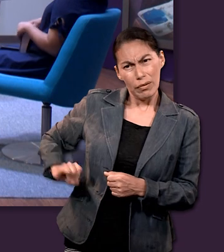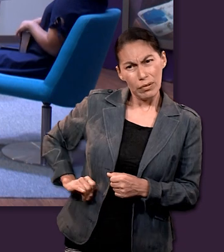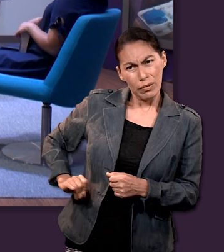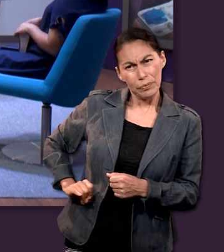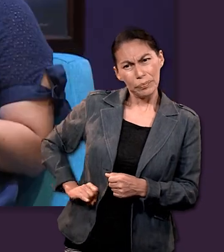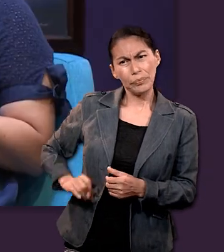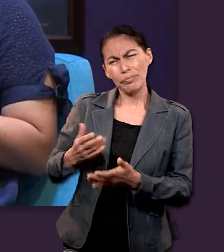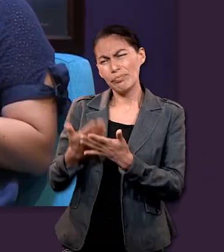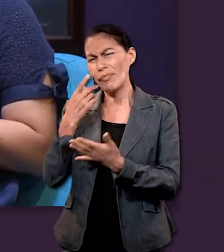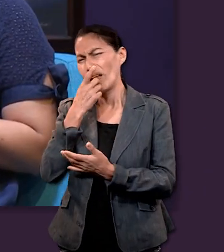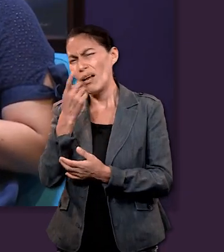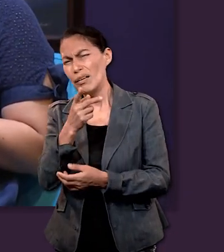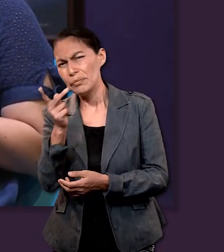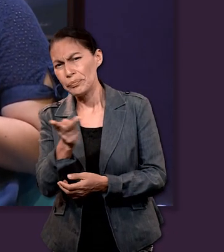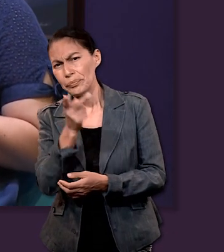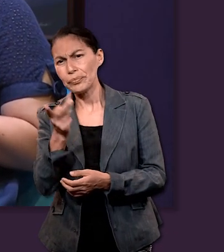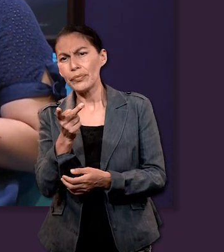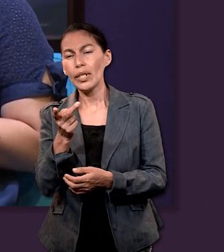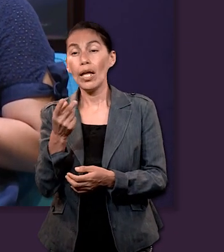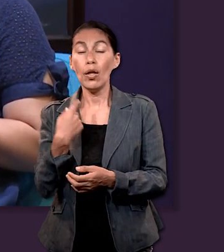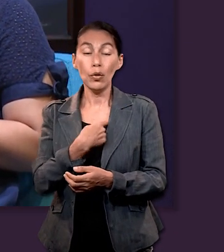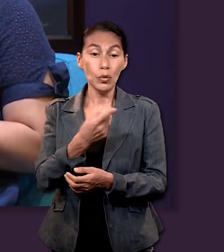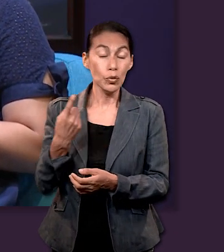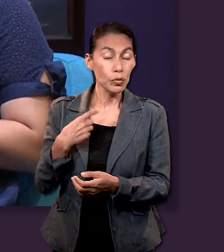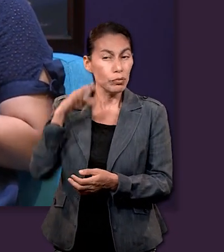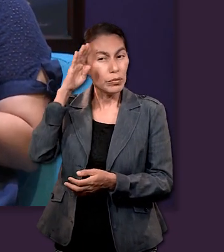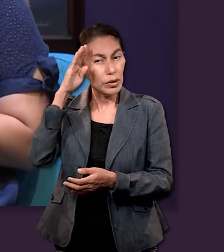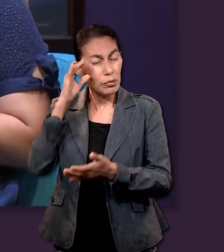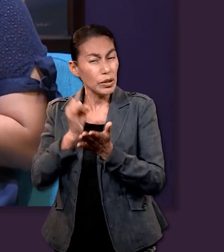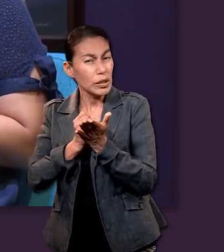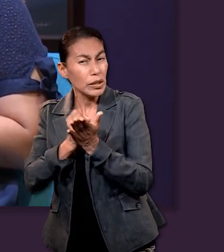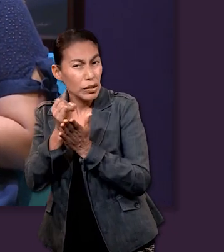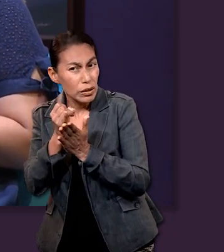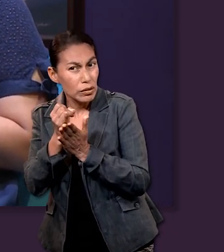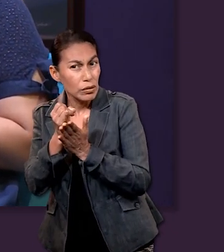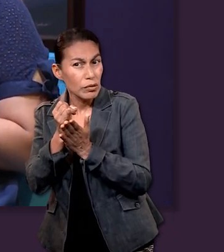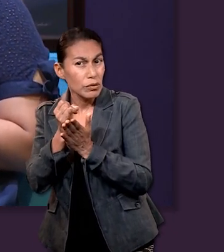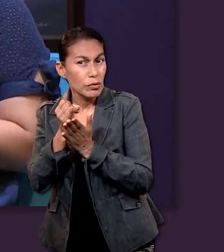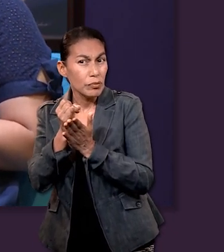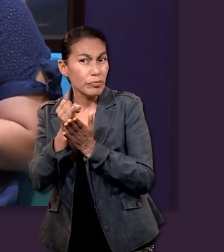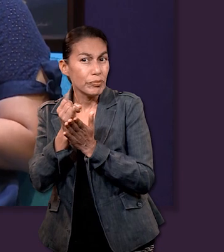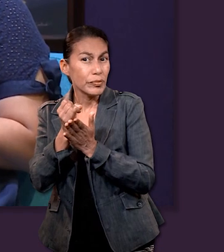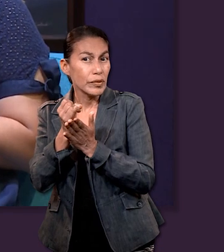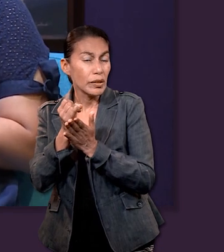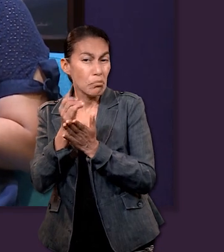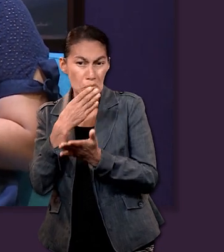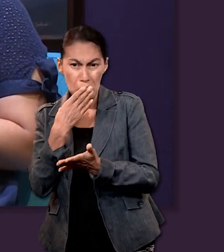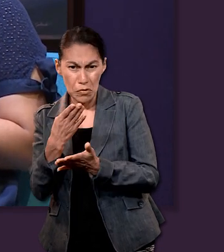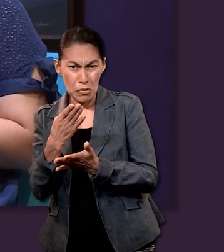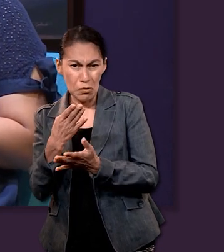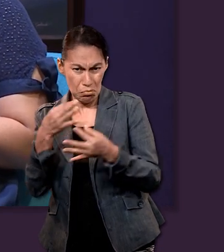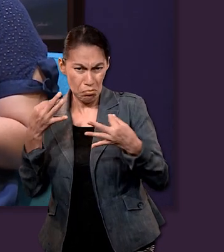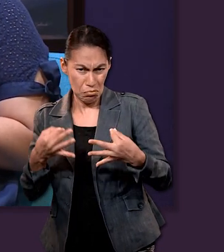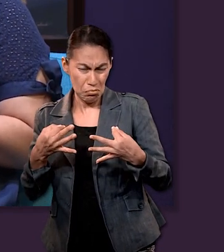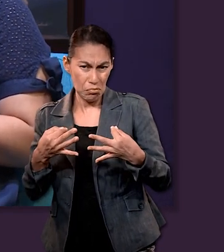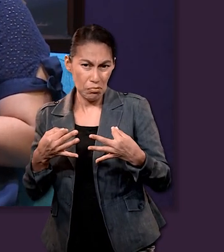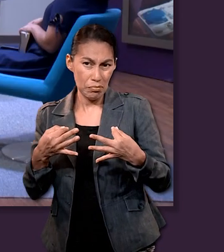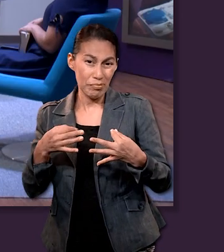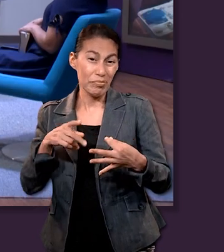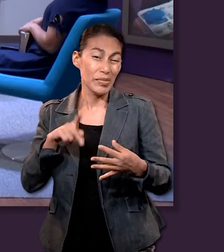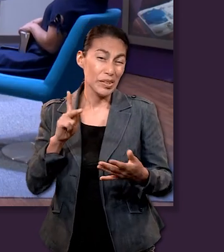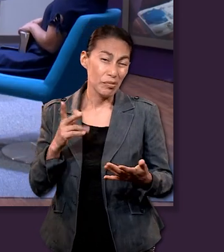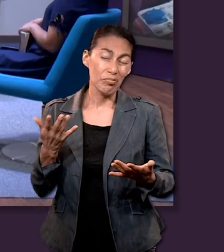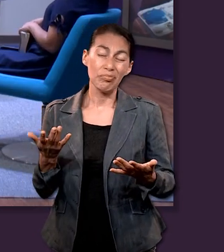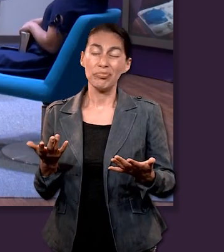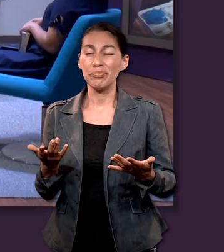mencionas al inicio en la pregunta, cuando nosotros creemos que nuestras decisiones son las que realmente son el camino